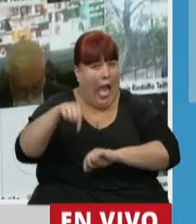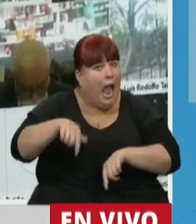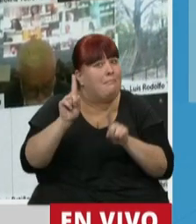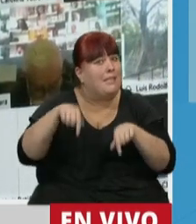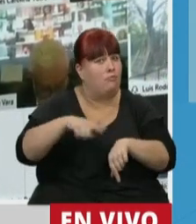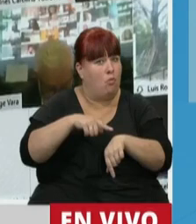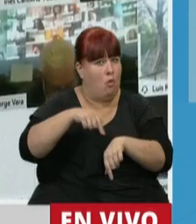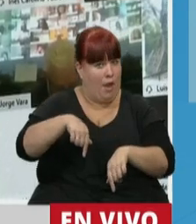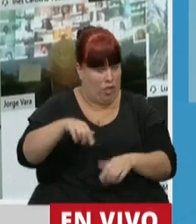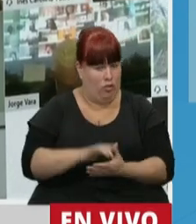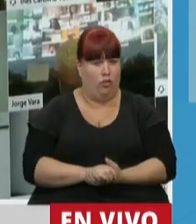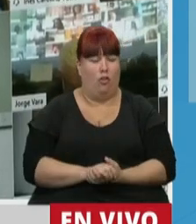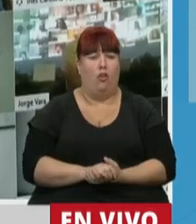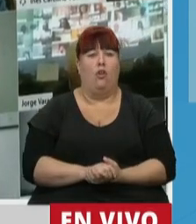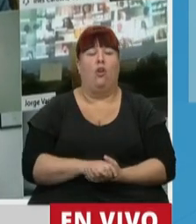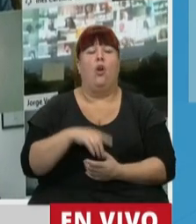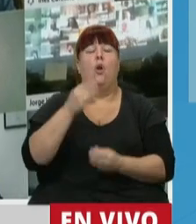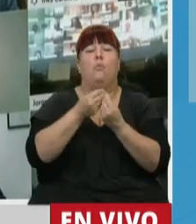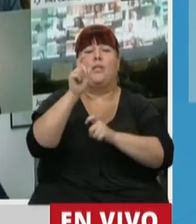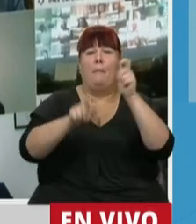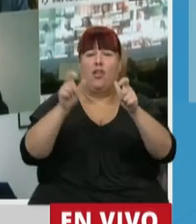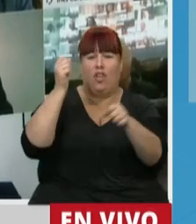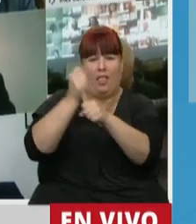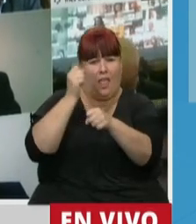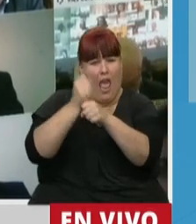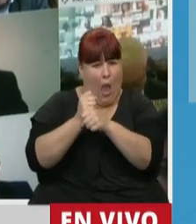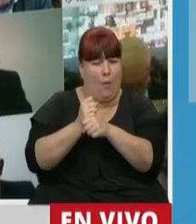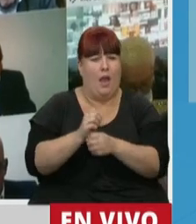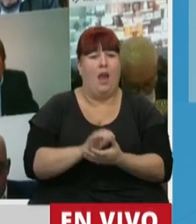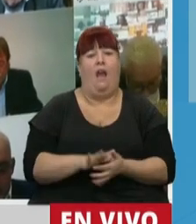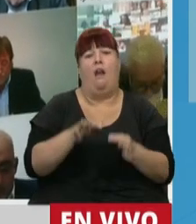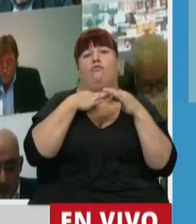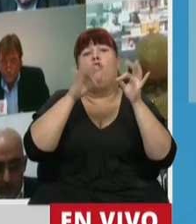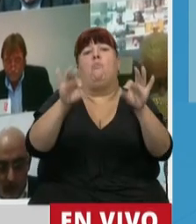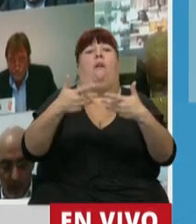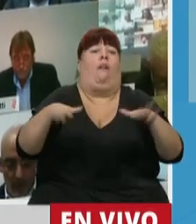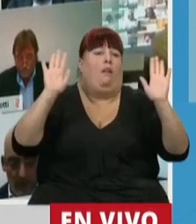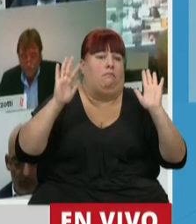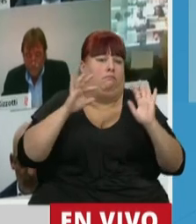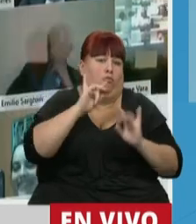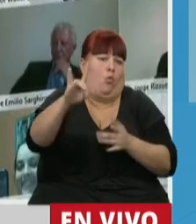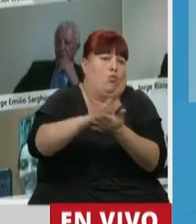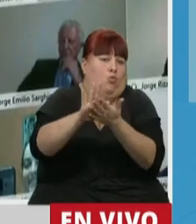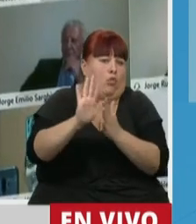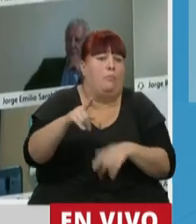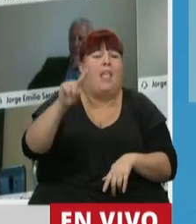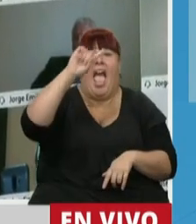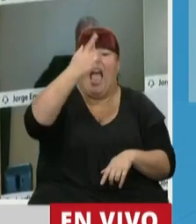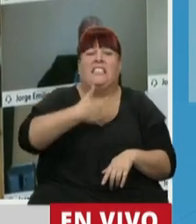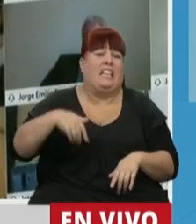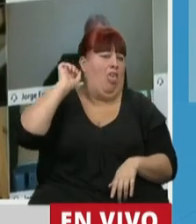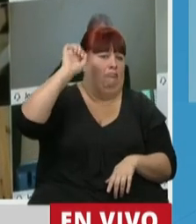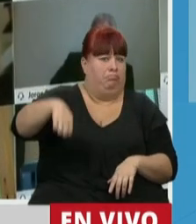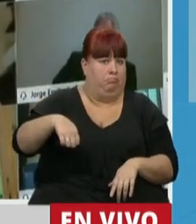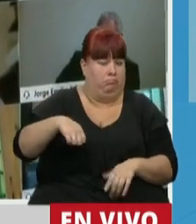momento y muchos trabajadores y trabajadoras liberados a su propia suerte, donde el Estado dio la